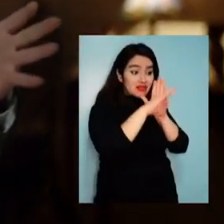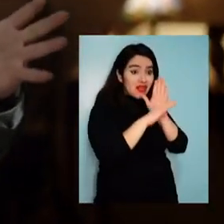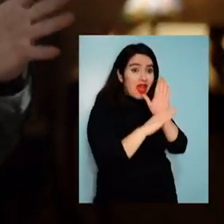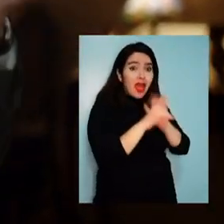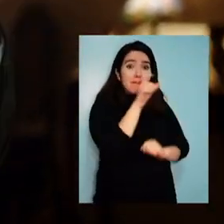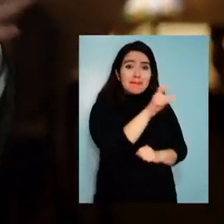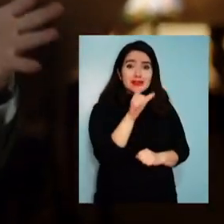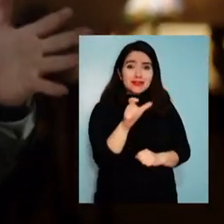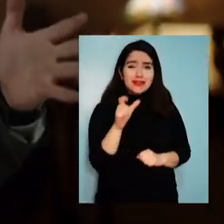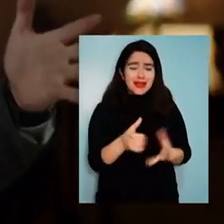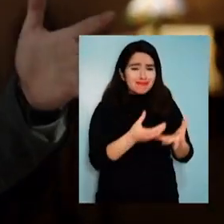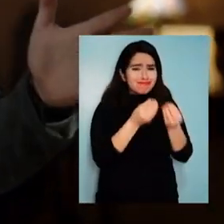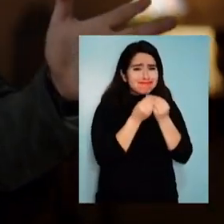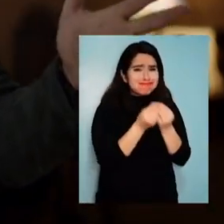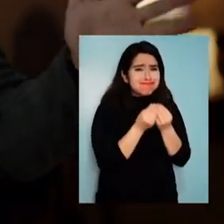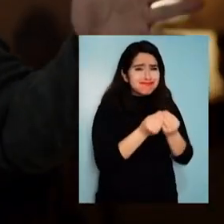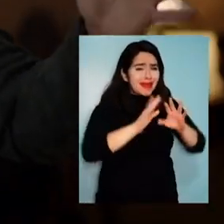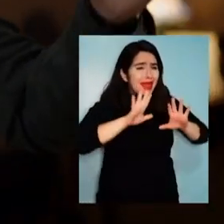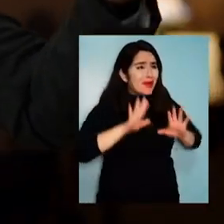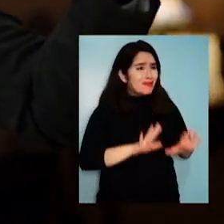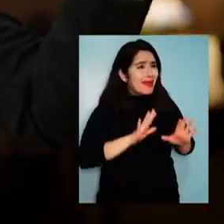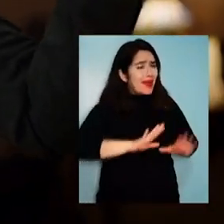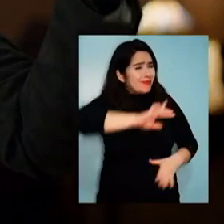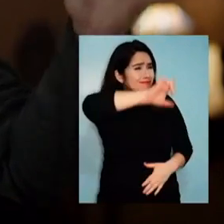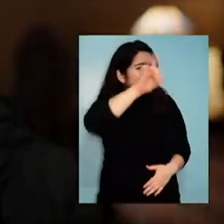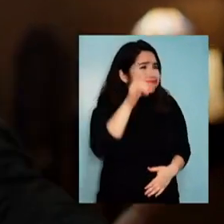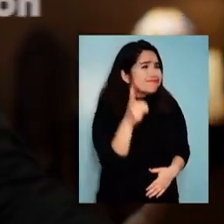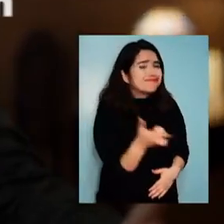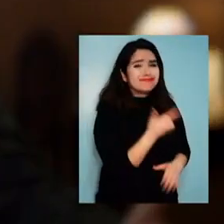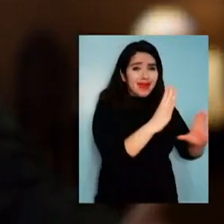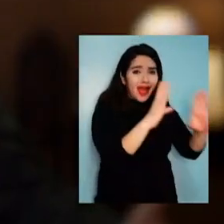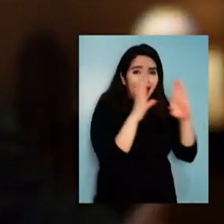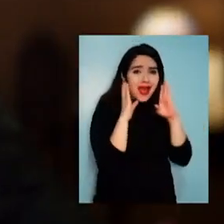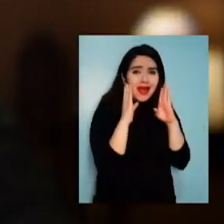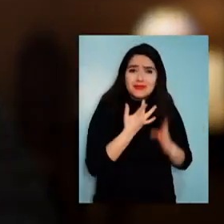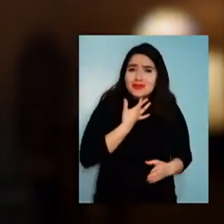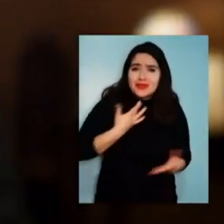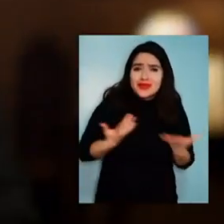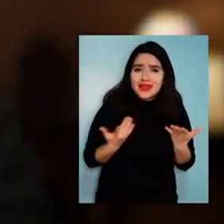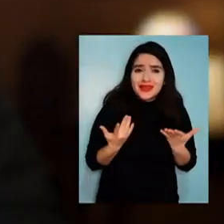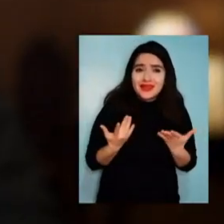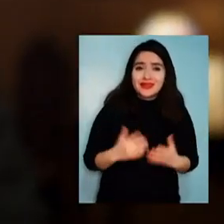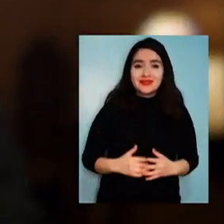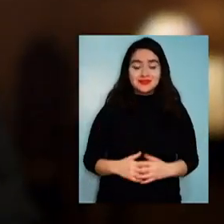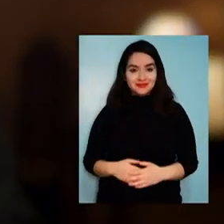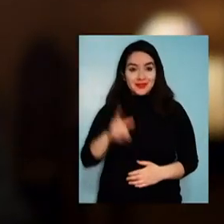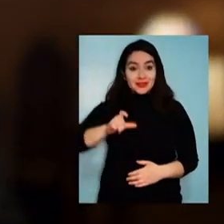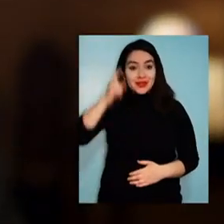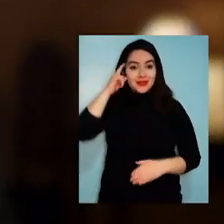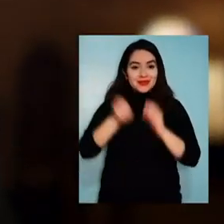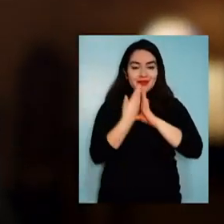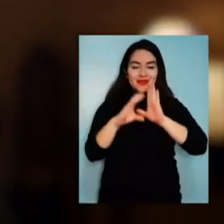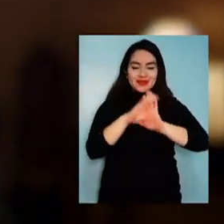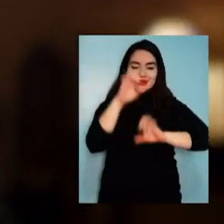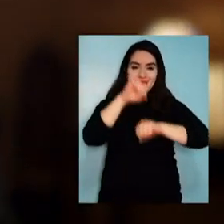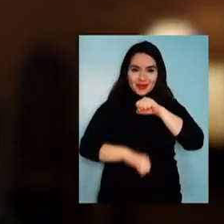largas? El que piensa, aprueba.